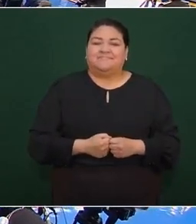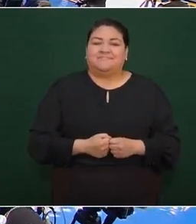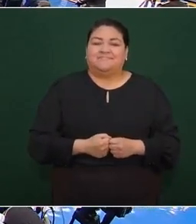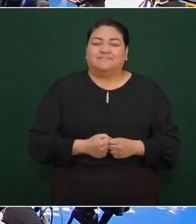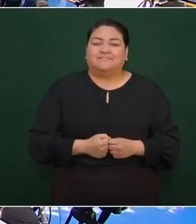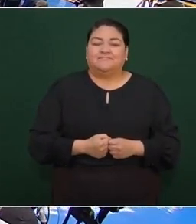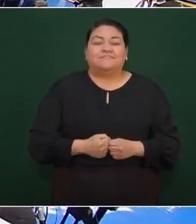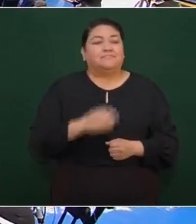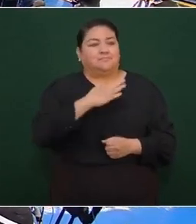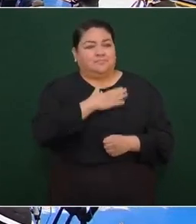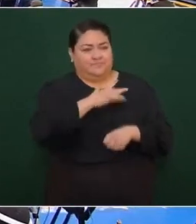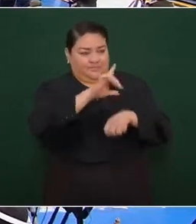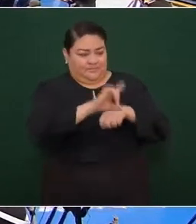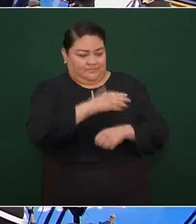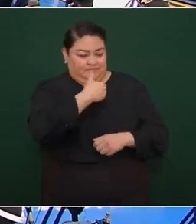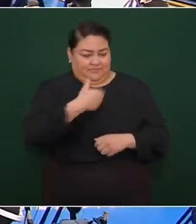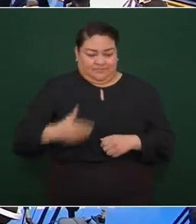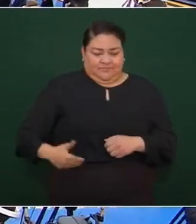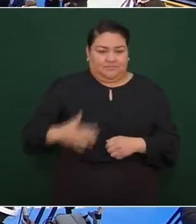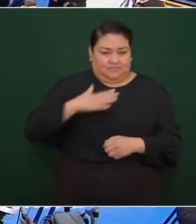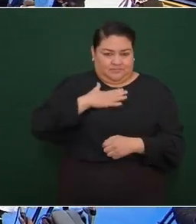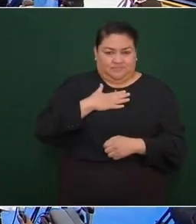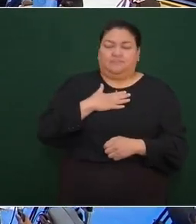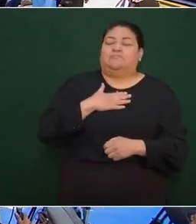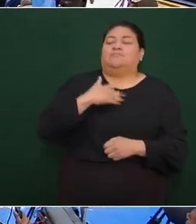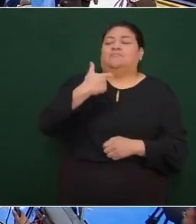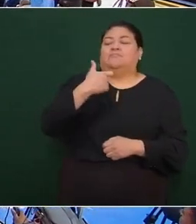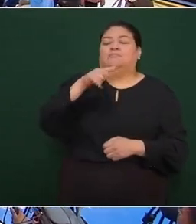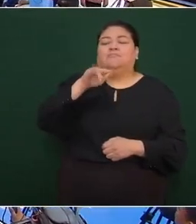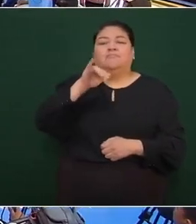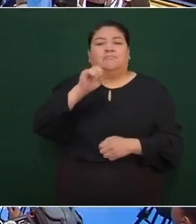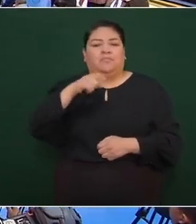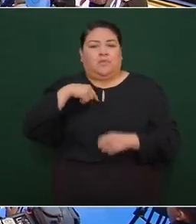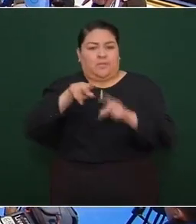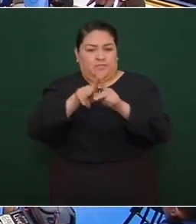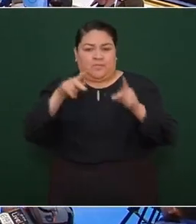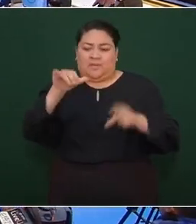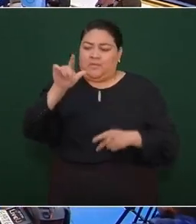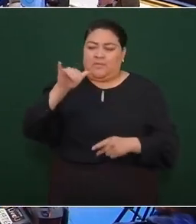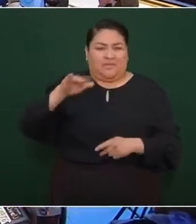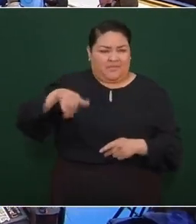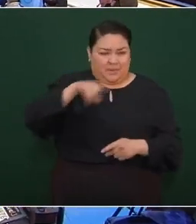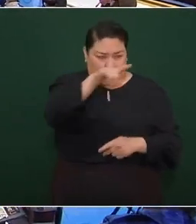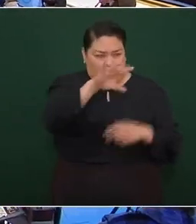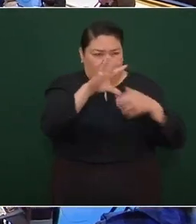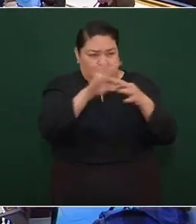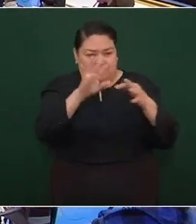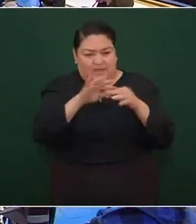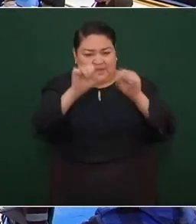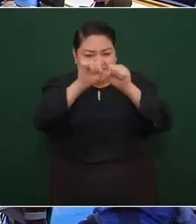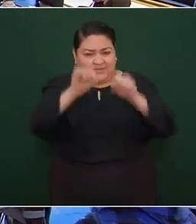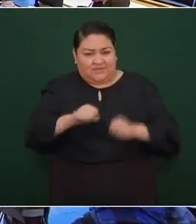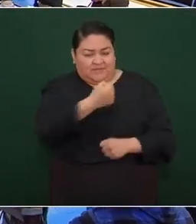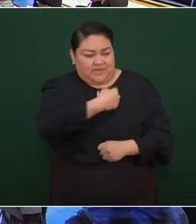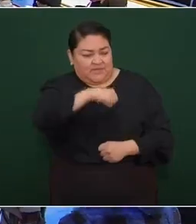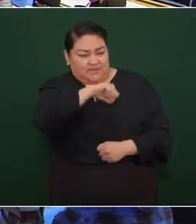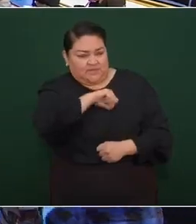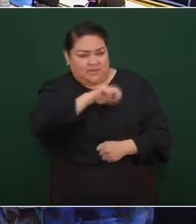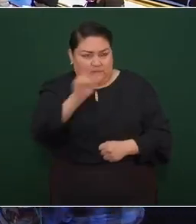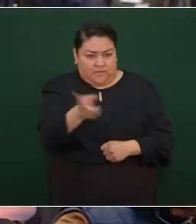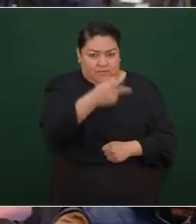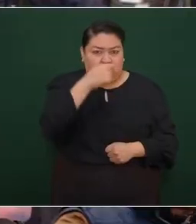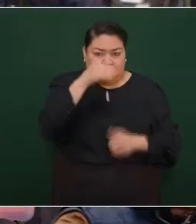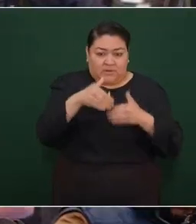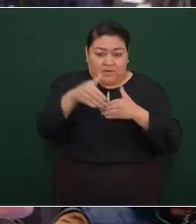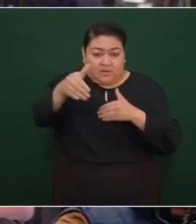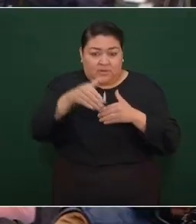buenos días presidente esteban lópez de revista almanaque justamente hablaba de sistema de salud preguntarle si en lo que resta de su administración vendría a